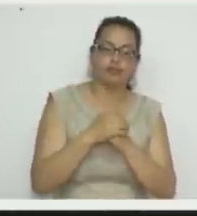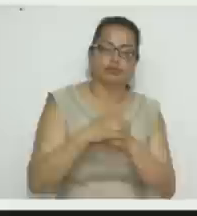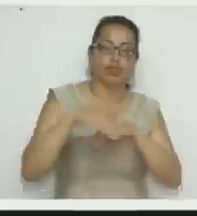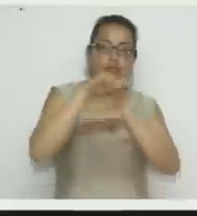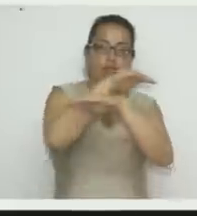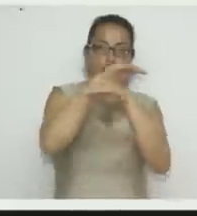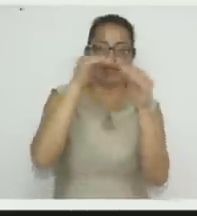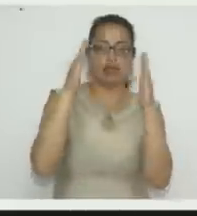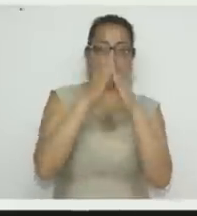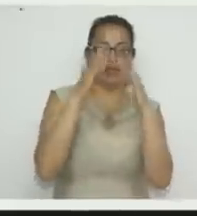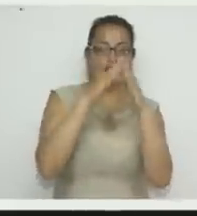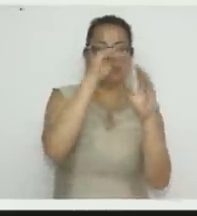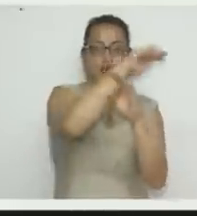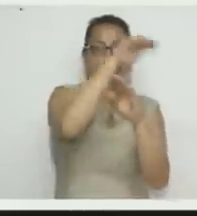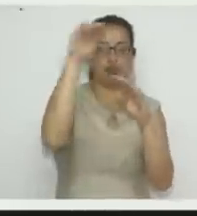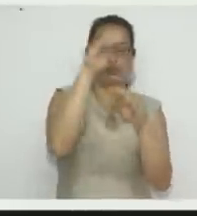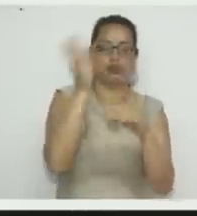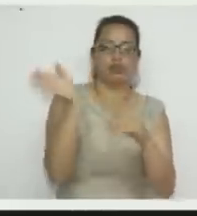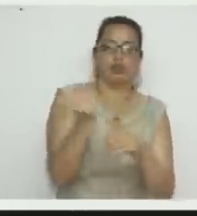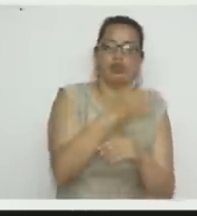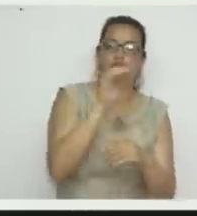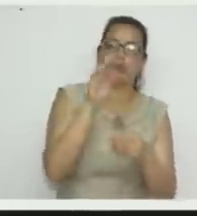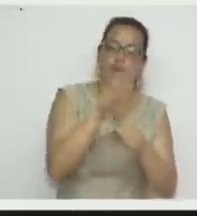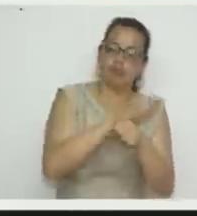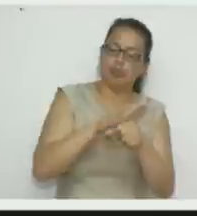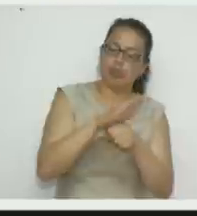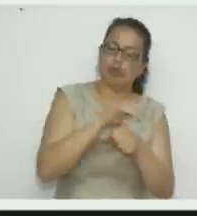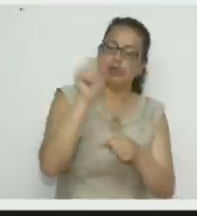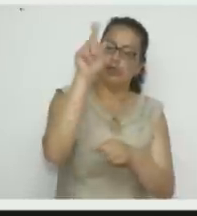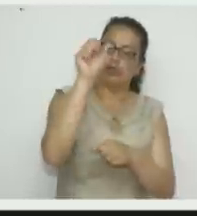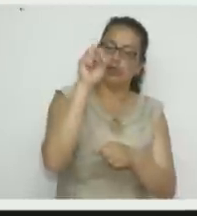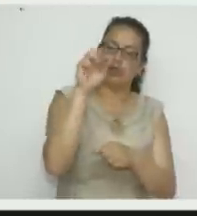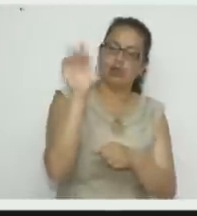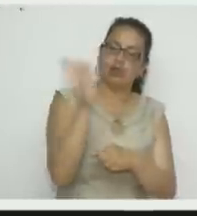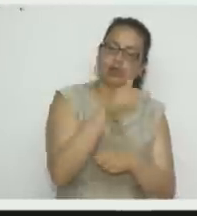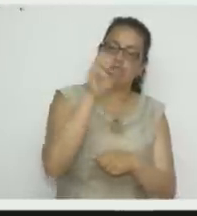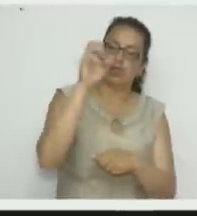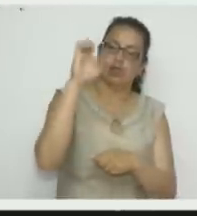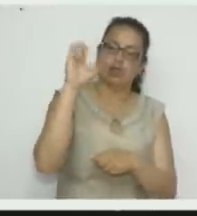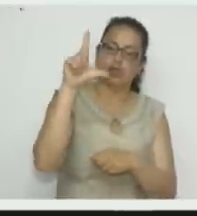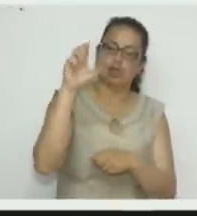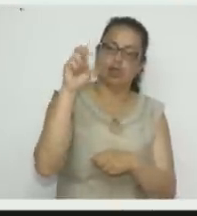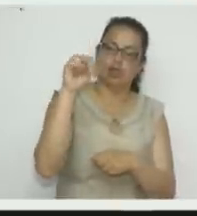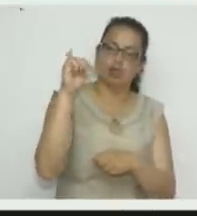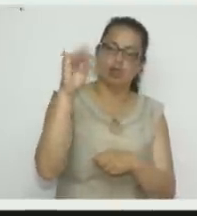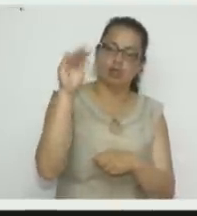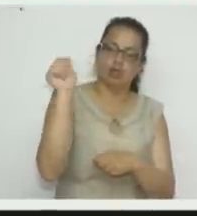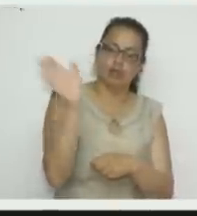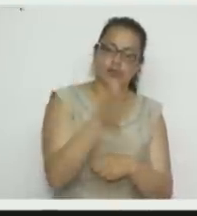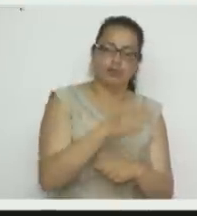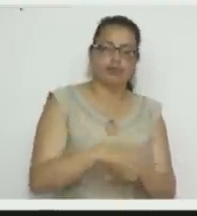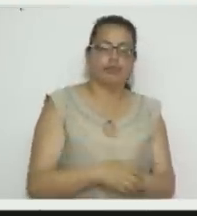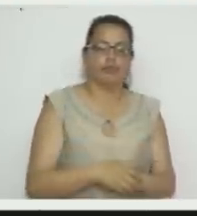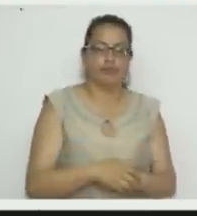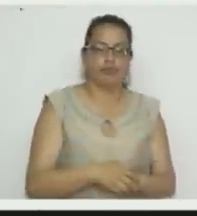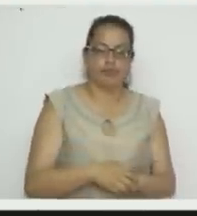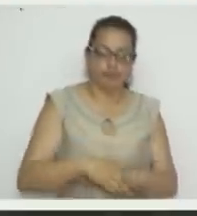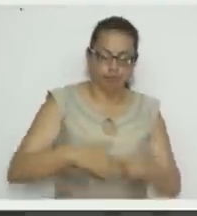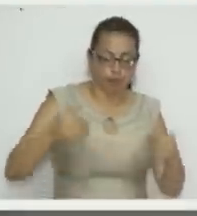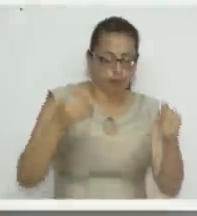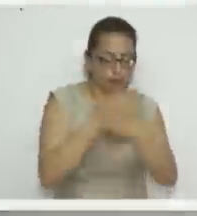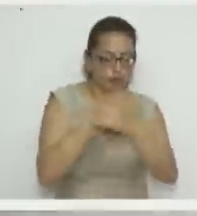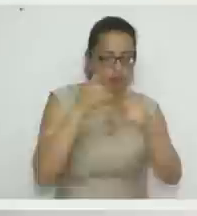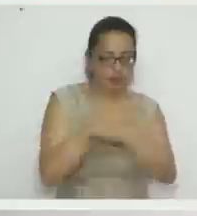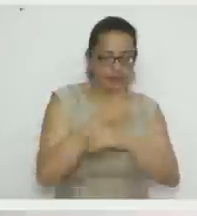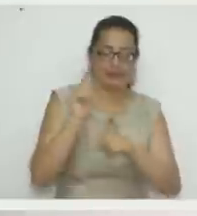piso en el barrio Santa Elenita. Santa Elenita. Por toda la avenida principal del barrio Santa Elenita. Listo, bro.